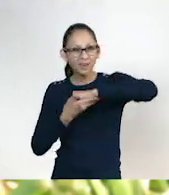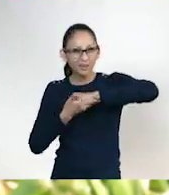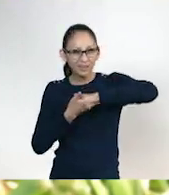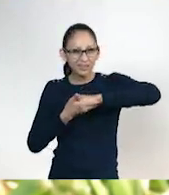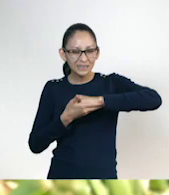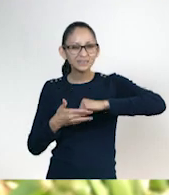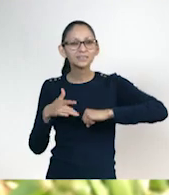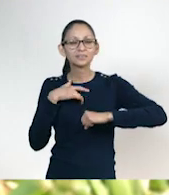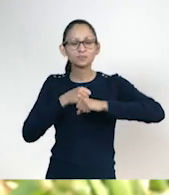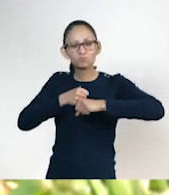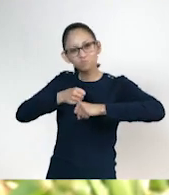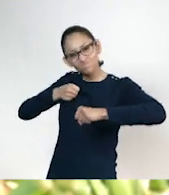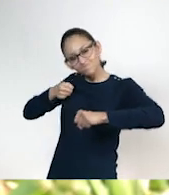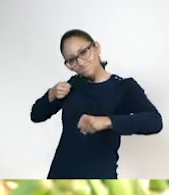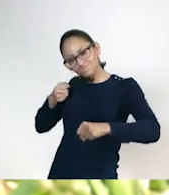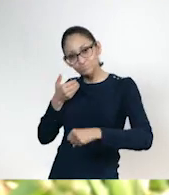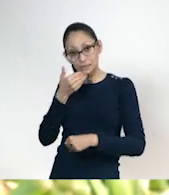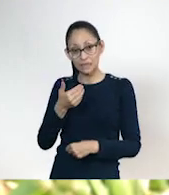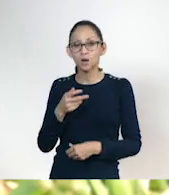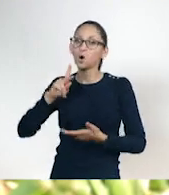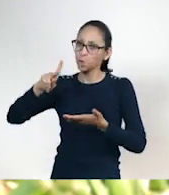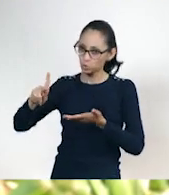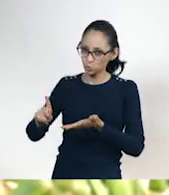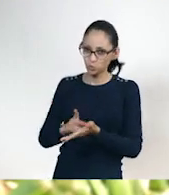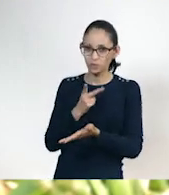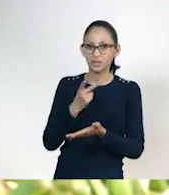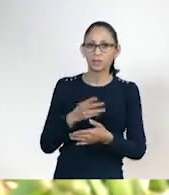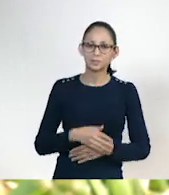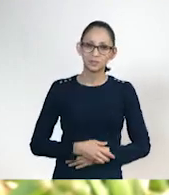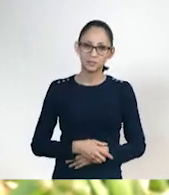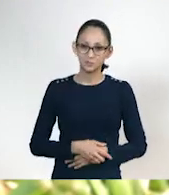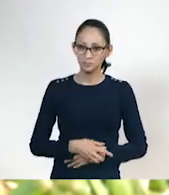Regresamos. Y ahora vamos a ir hacia enfrente.